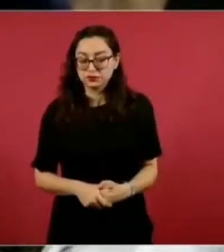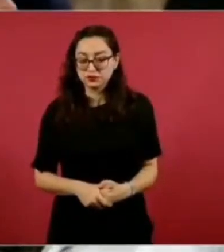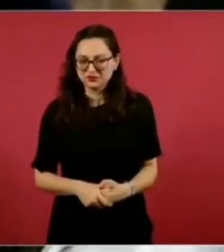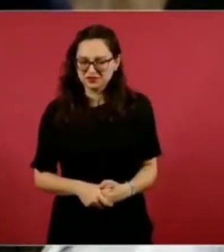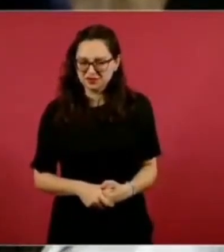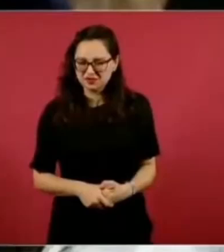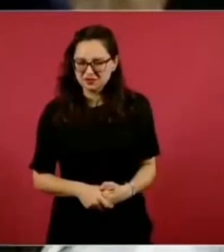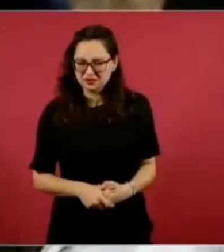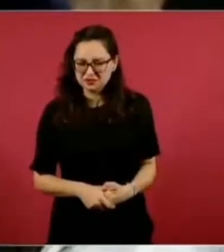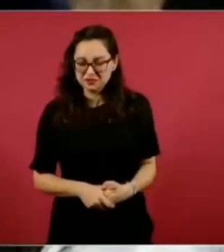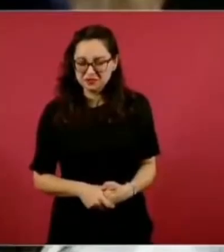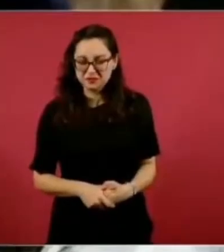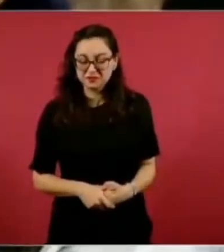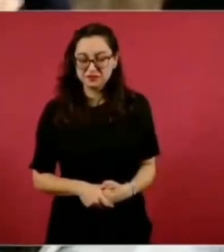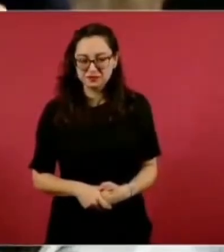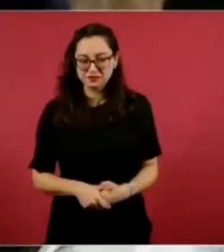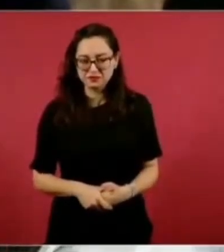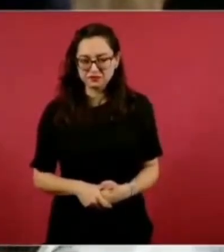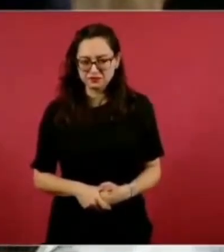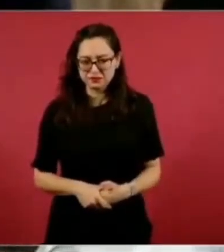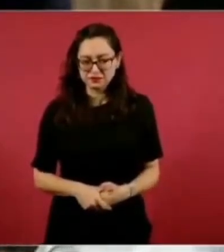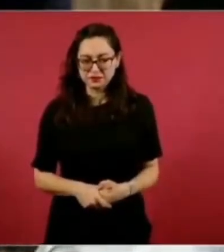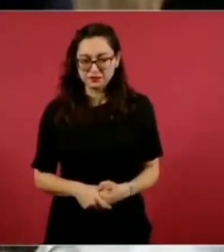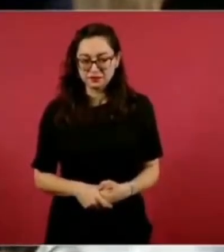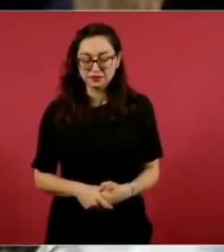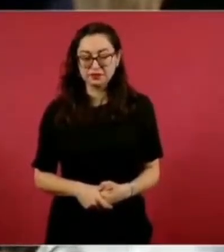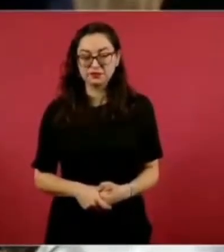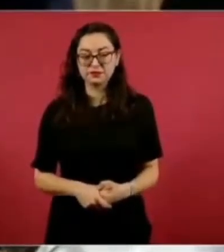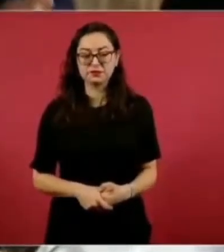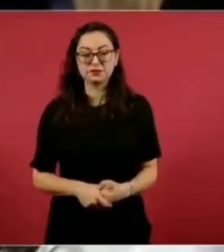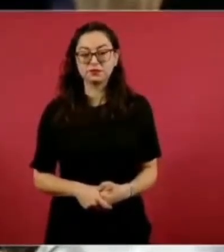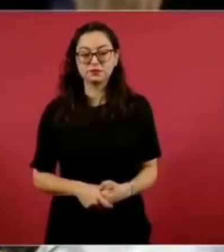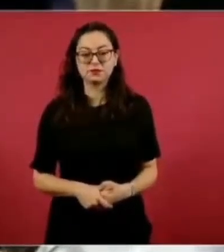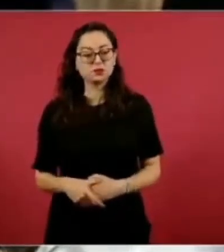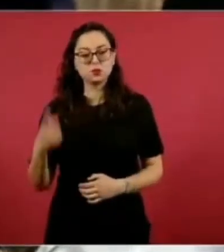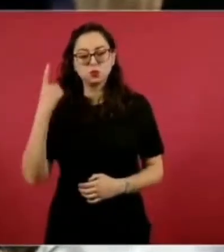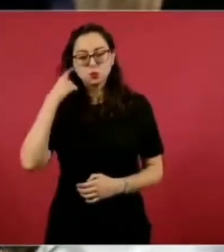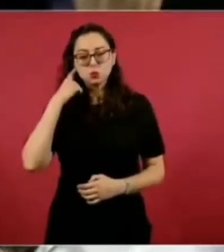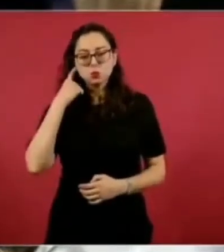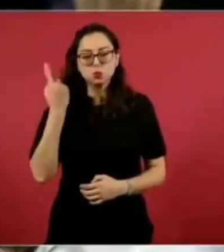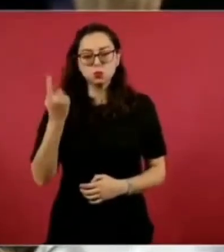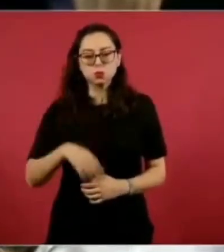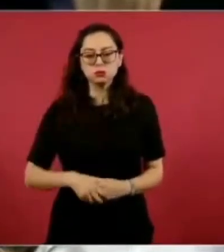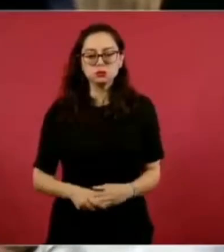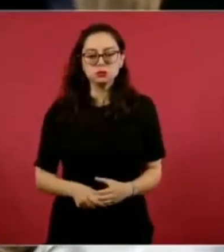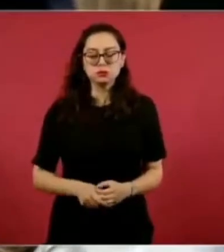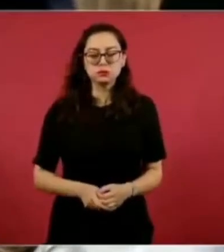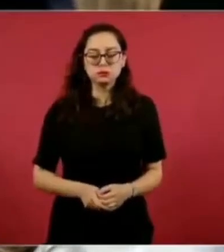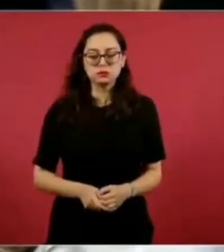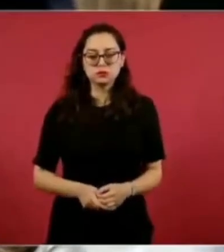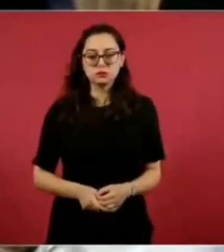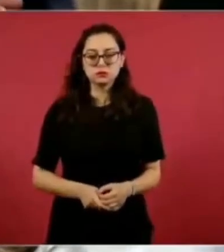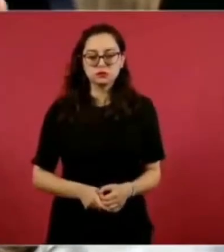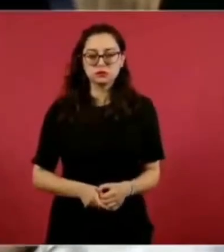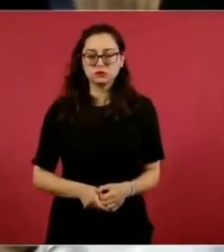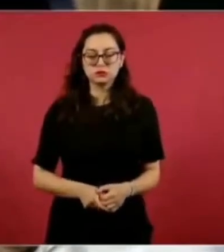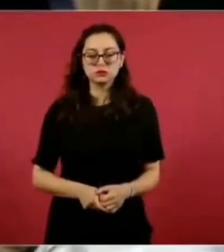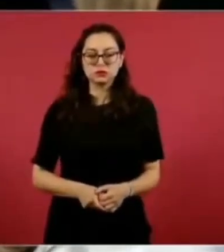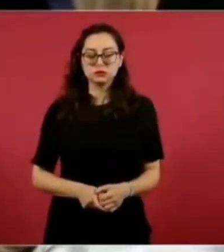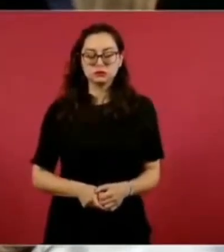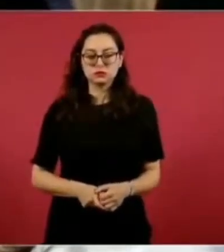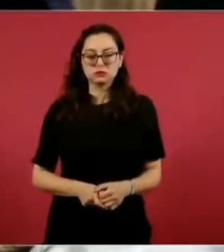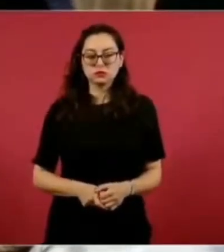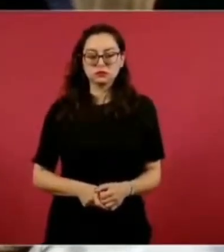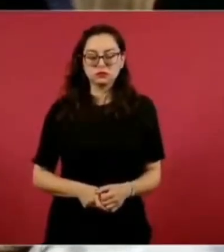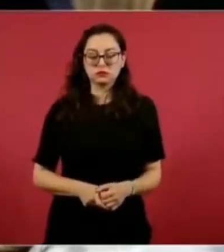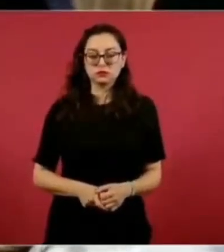en territorios de paz, que son del plato de Sinaloa. imagino Durango, Sinaloa, ahí se refuerza la seguridad, permanecen los operativos